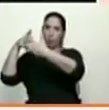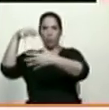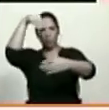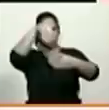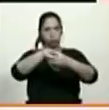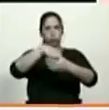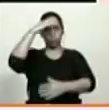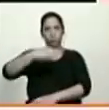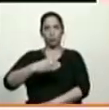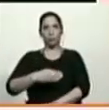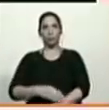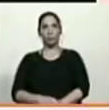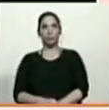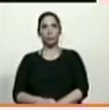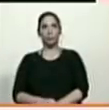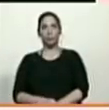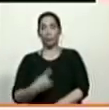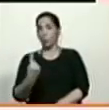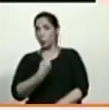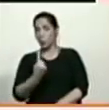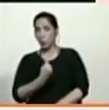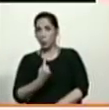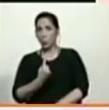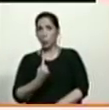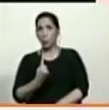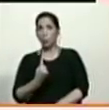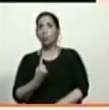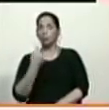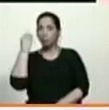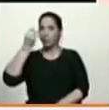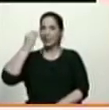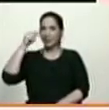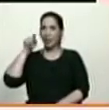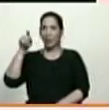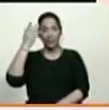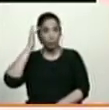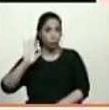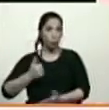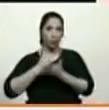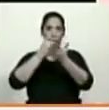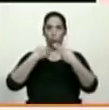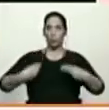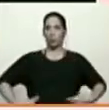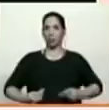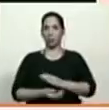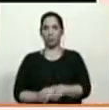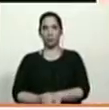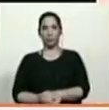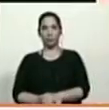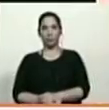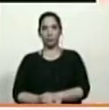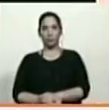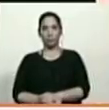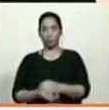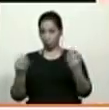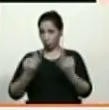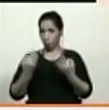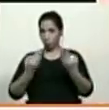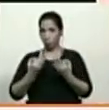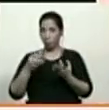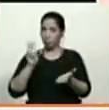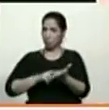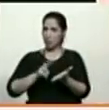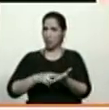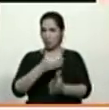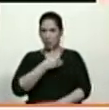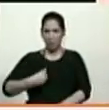militarmente. Es lo único que está previsto con esta supuesta ayuda humanitaria. Si de verdad quisieran ayudar a